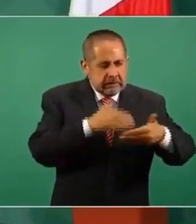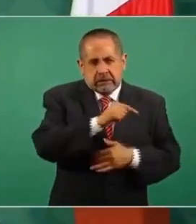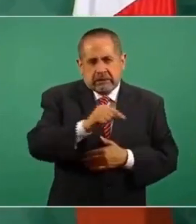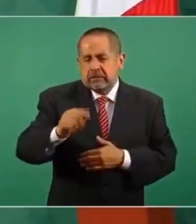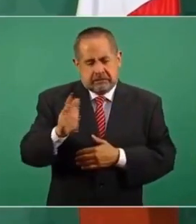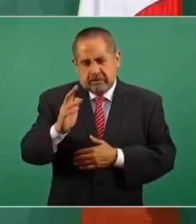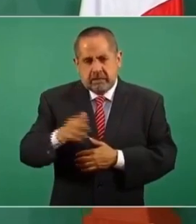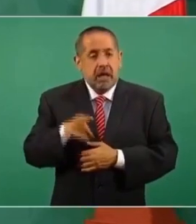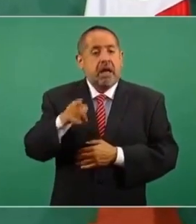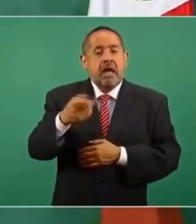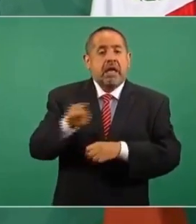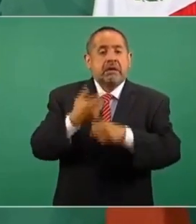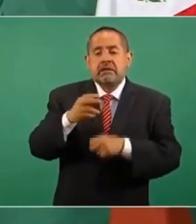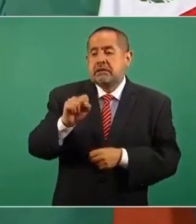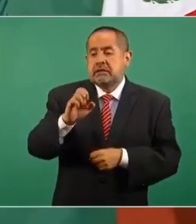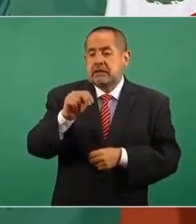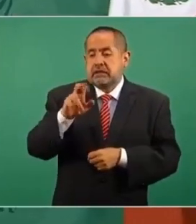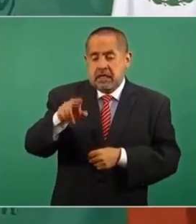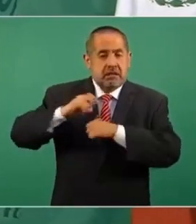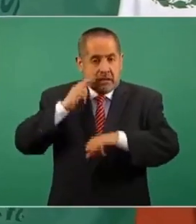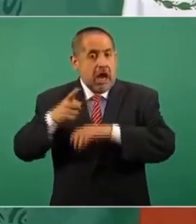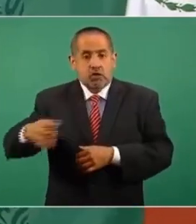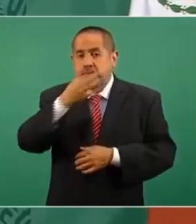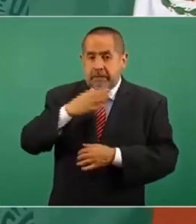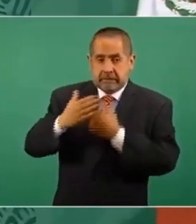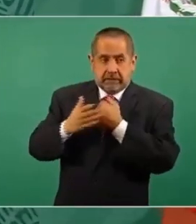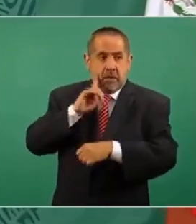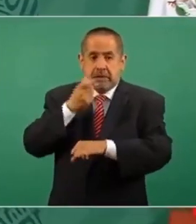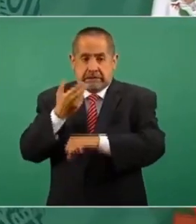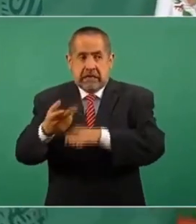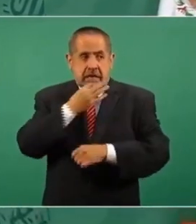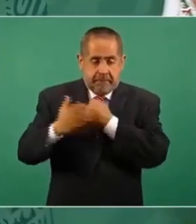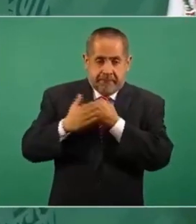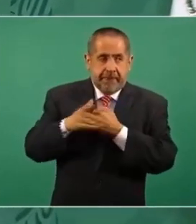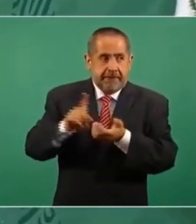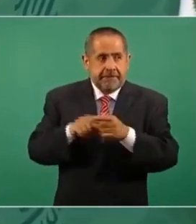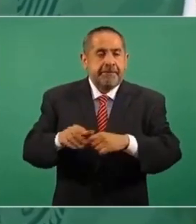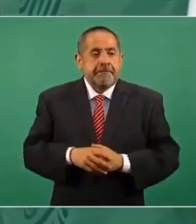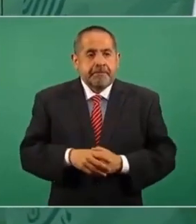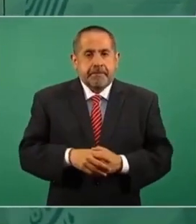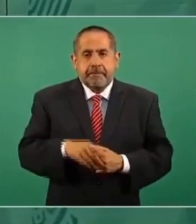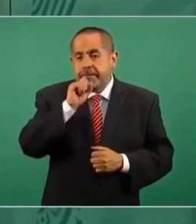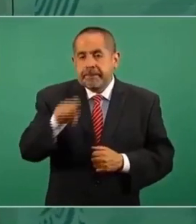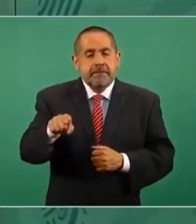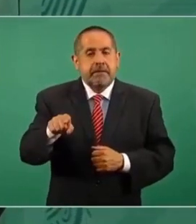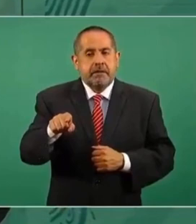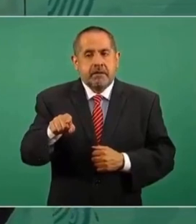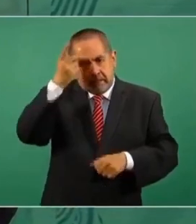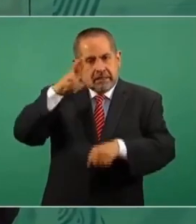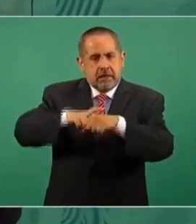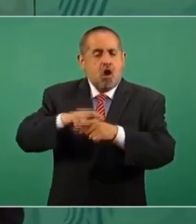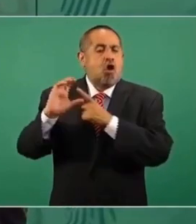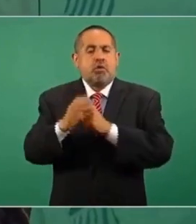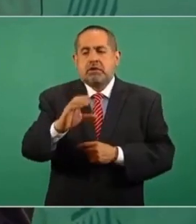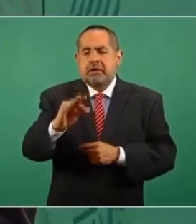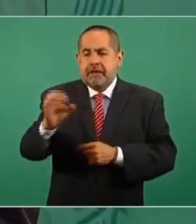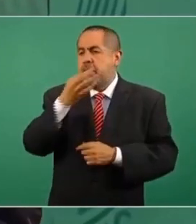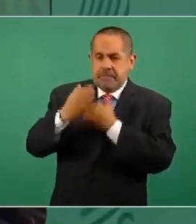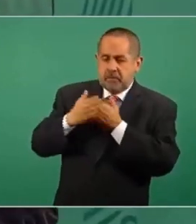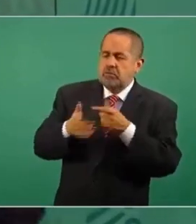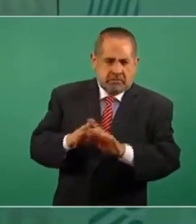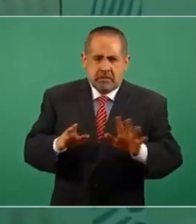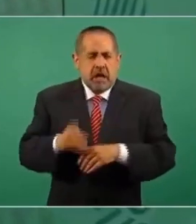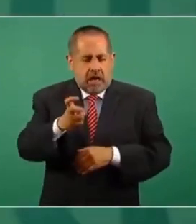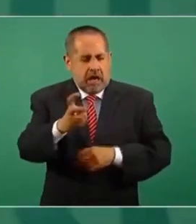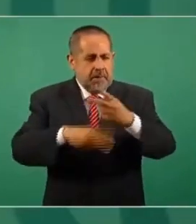de la Secretaría de Energía, que fueron los que me informaron, la Secretaría de Energía, y el director de la Comisión Federal de Electricidad.